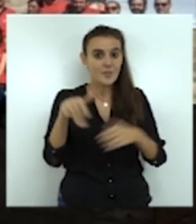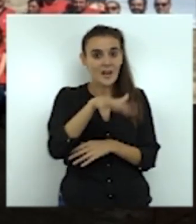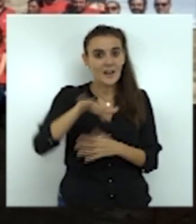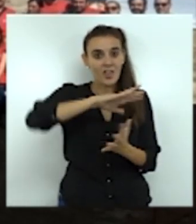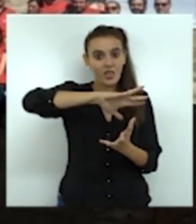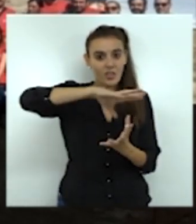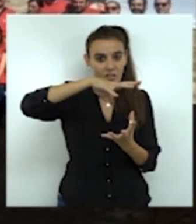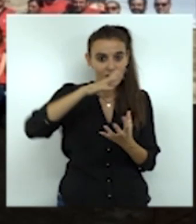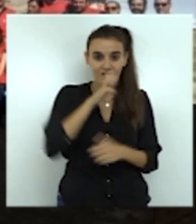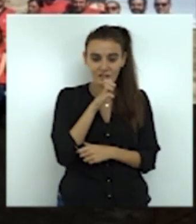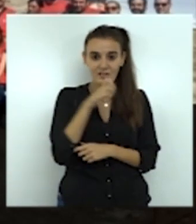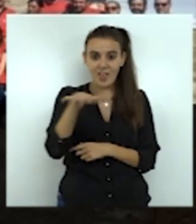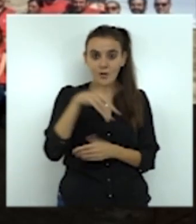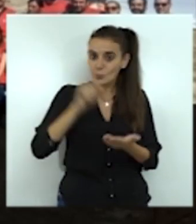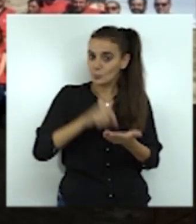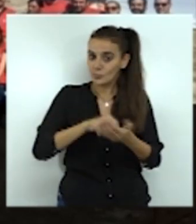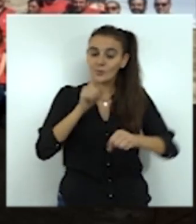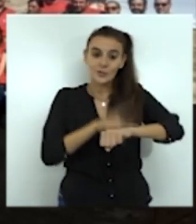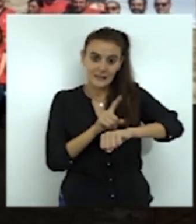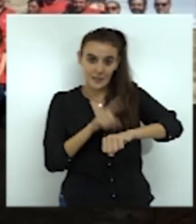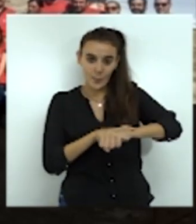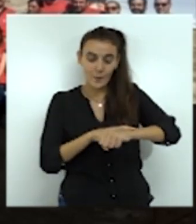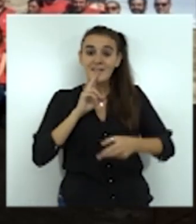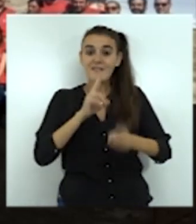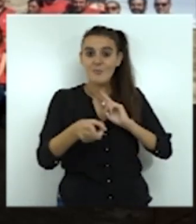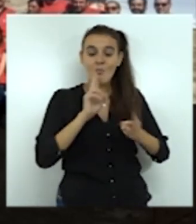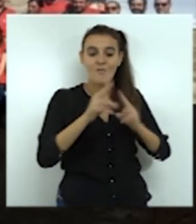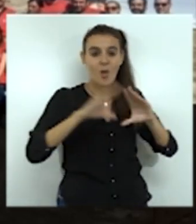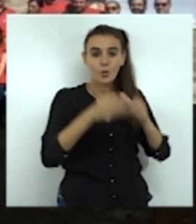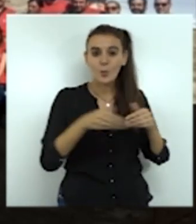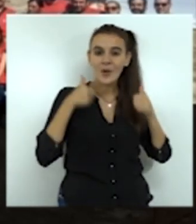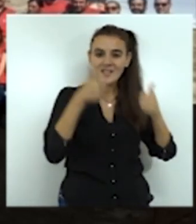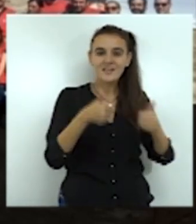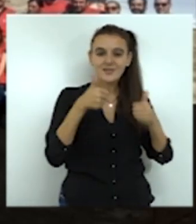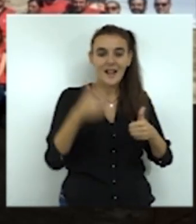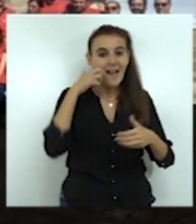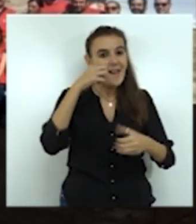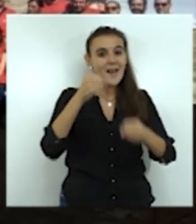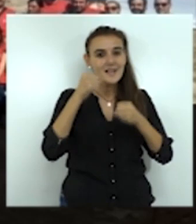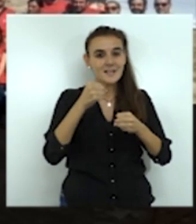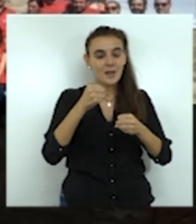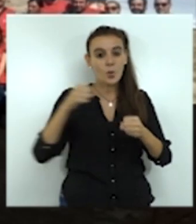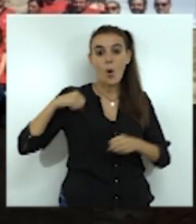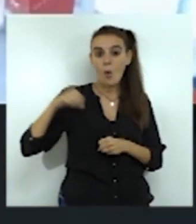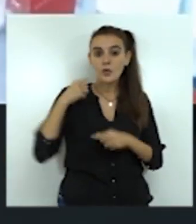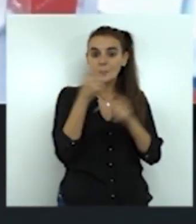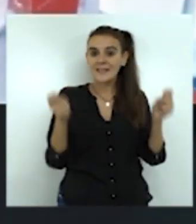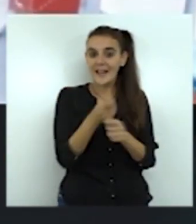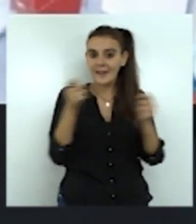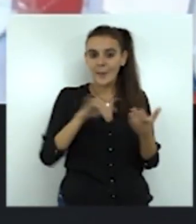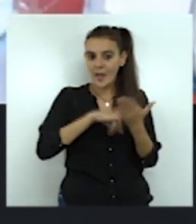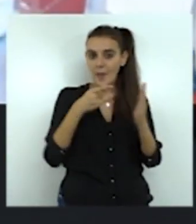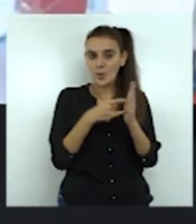récord. Una de las modalidades de respuesta del equipo STAR es la respuesta en salud mediante un hospital de campaña. El proyecto se enmarca dentro